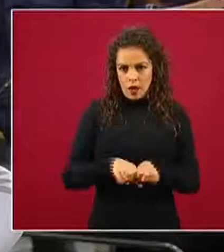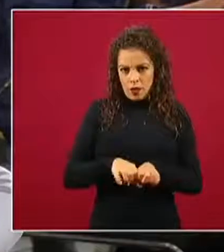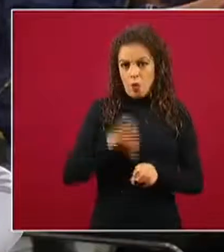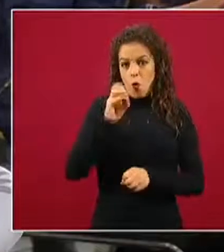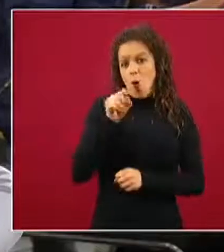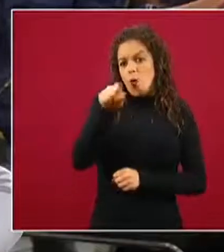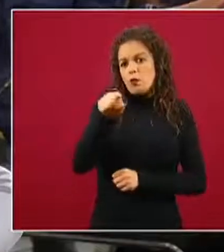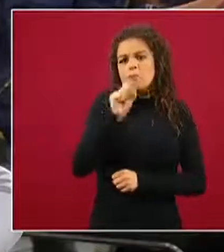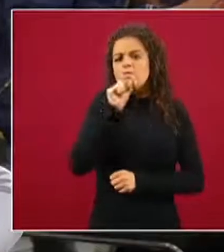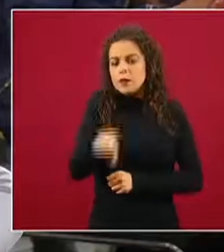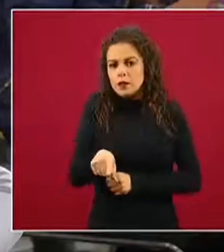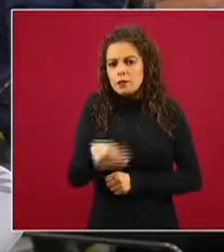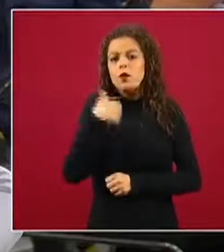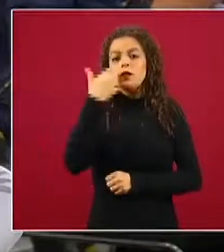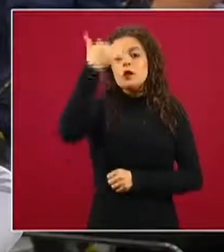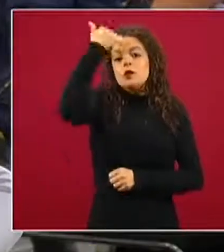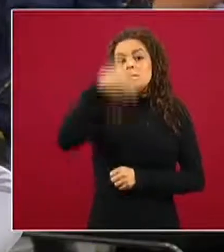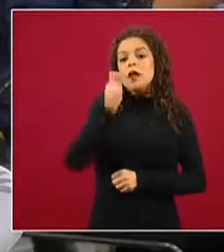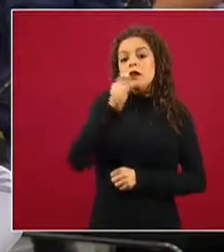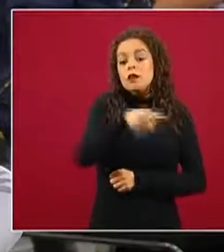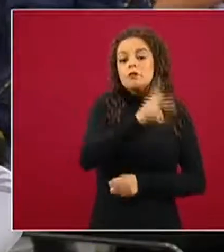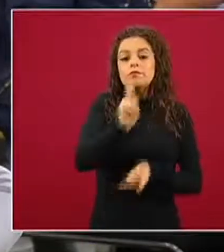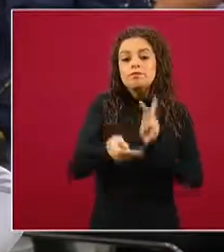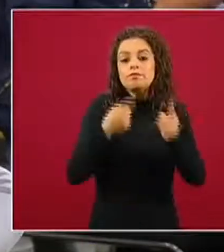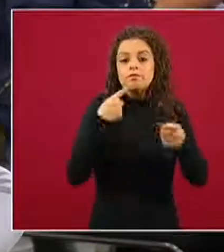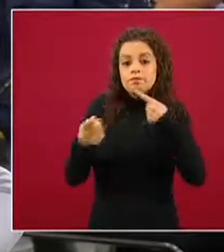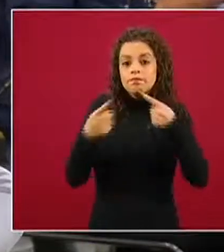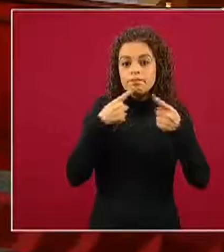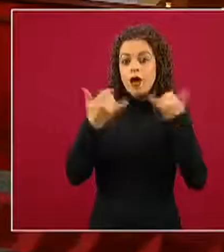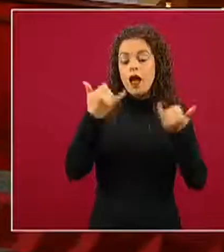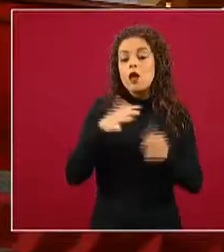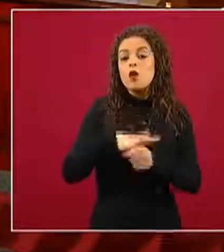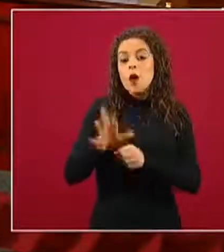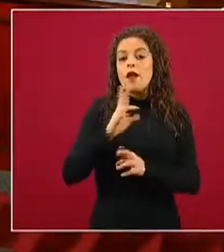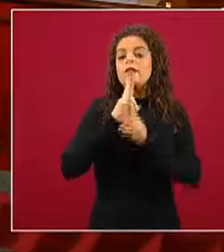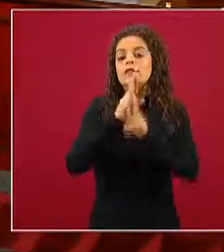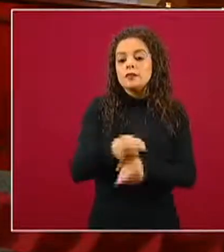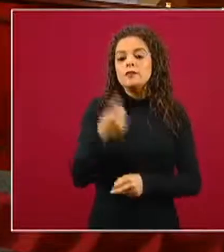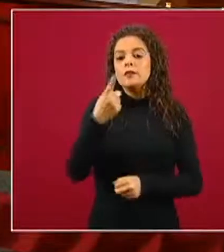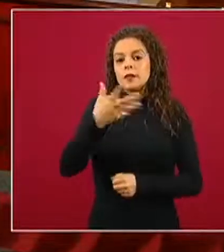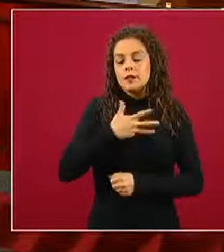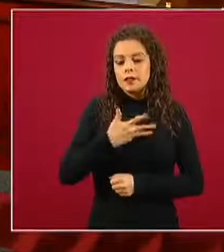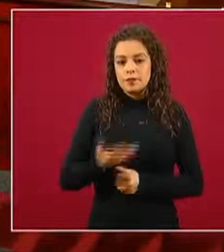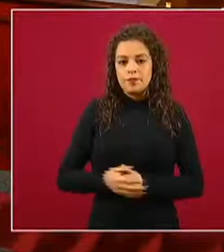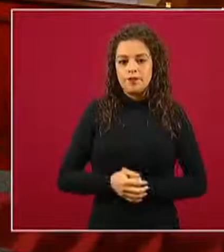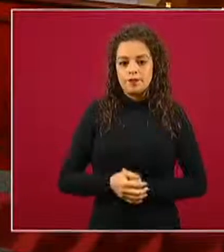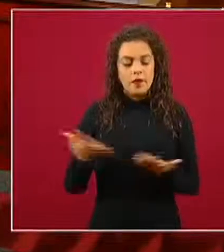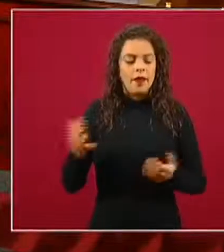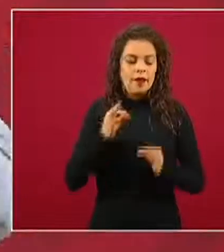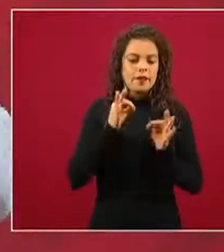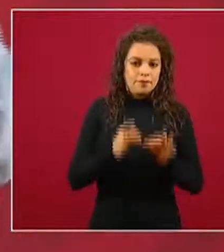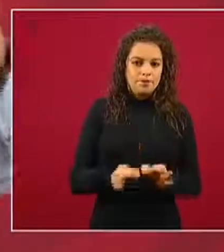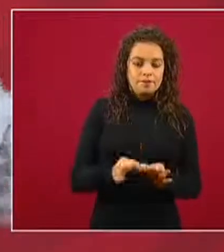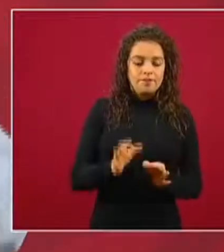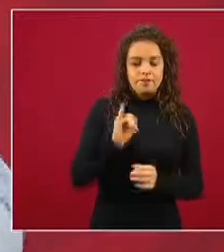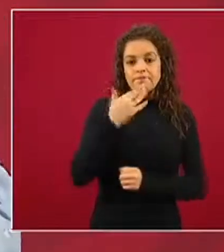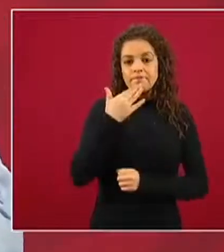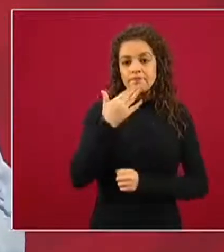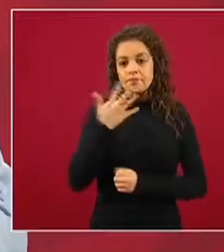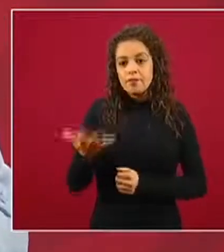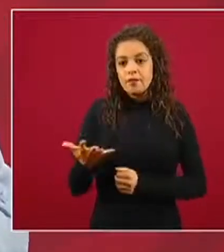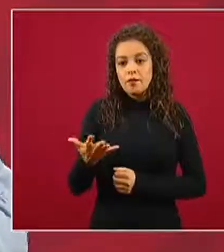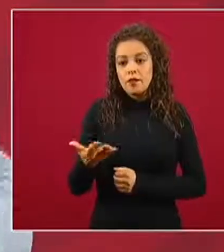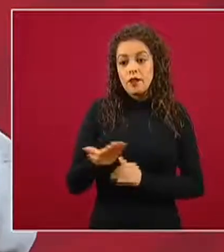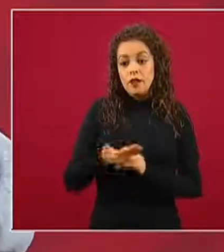qué han hablado y qué resolución hay. Correcto. Todavía no lo tenemos definido. Efectivamente, cuando fuimos rumbo al